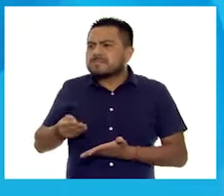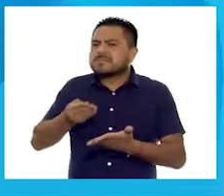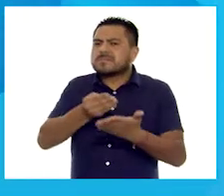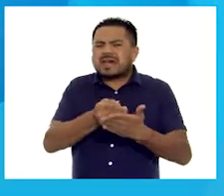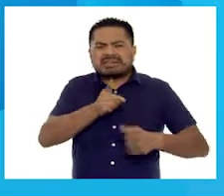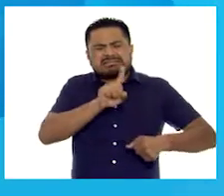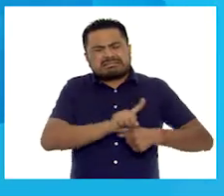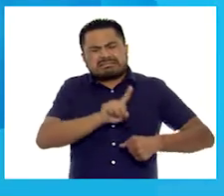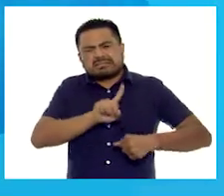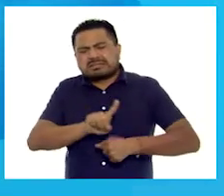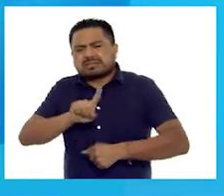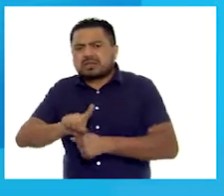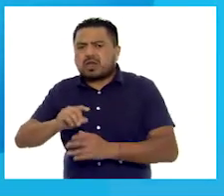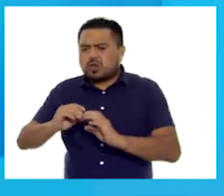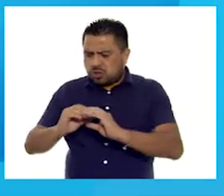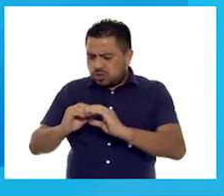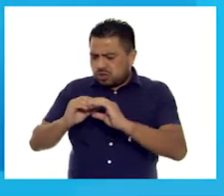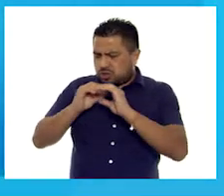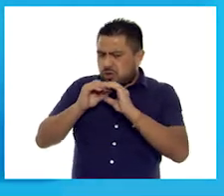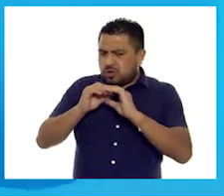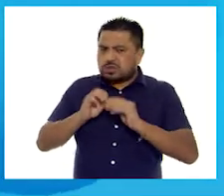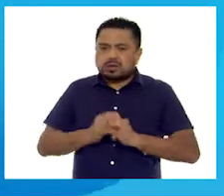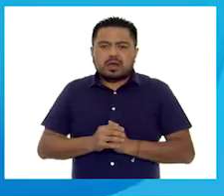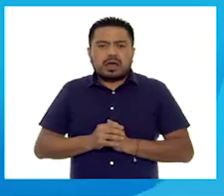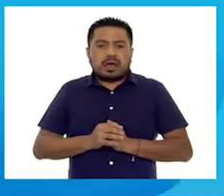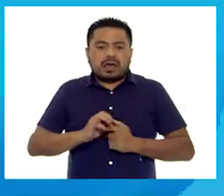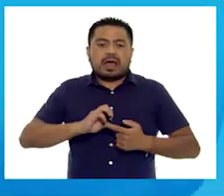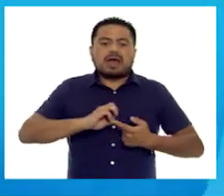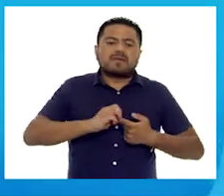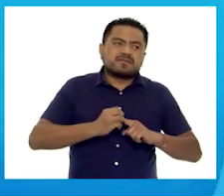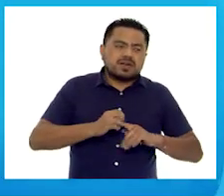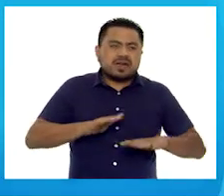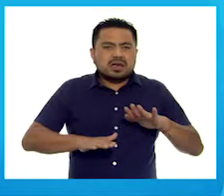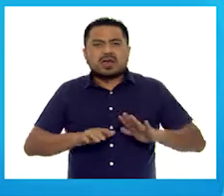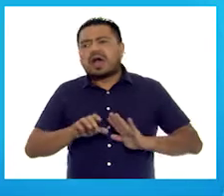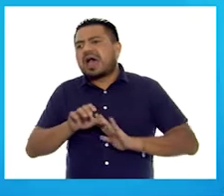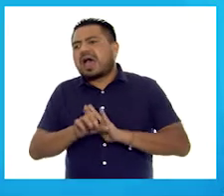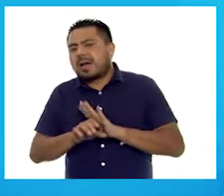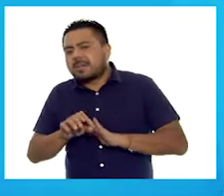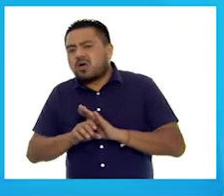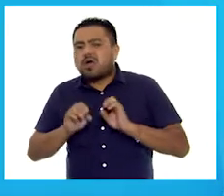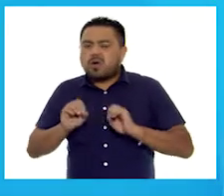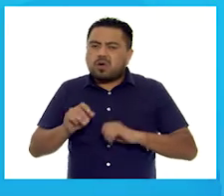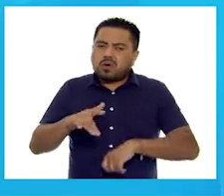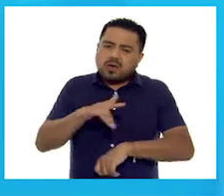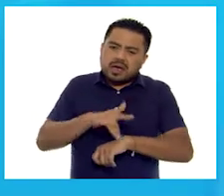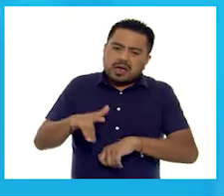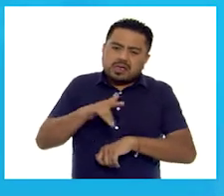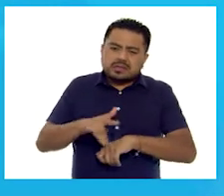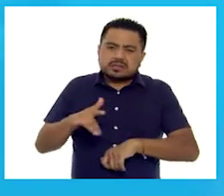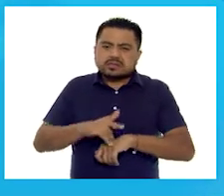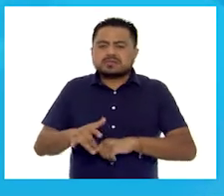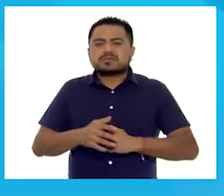diario una torta, a veces de frijolitos, a veces de jamón o de queso. ¡Ay, espéreme Marcos! Ajá.